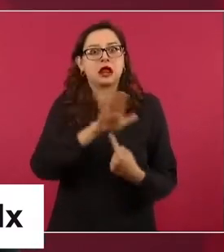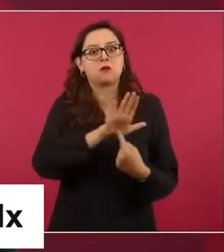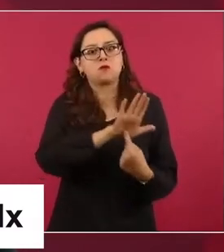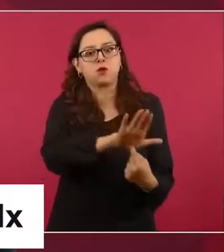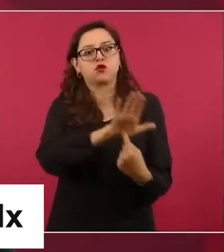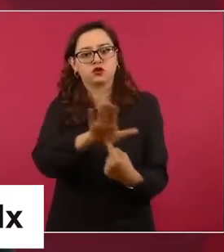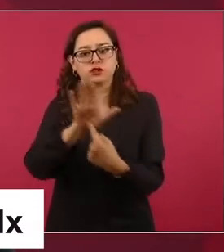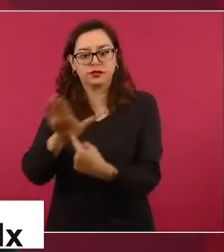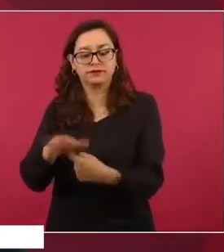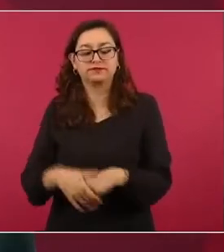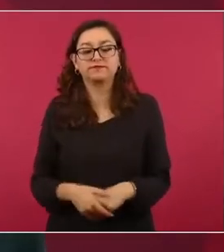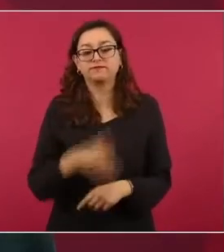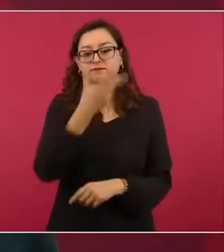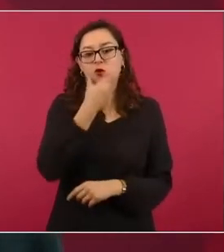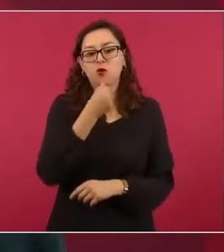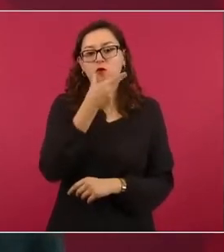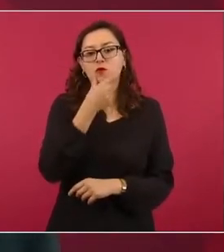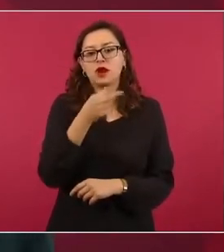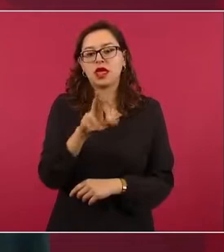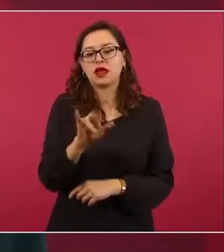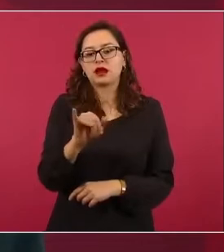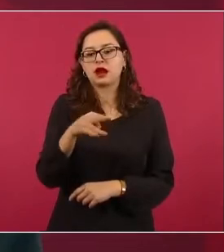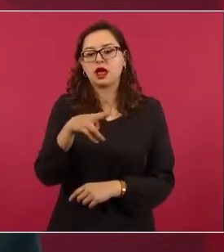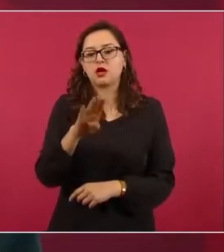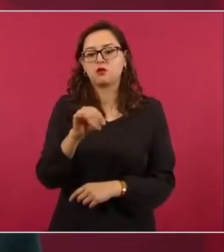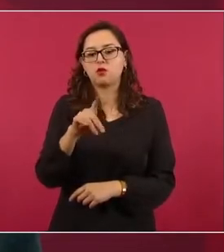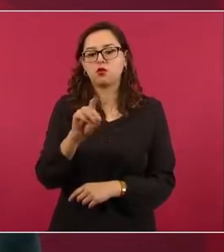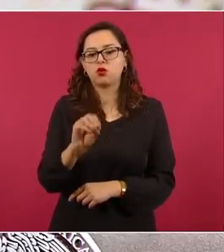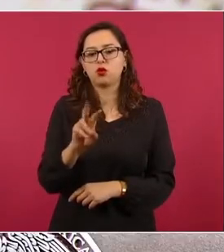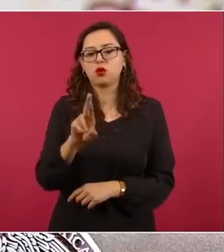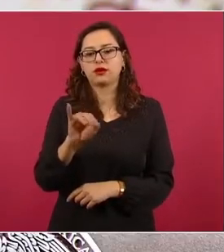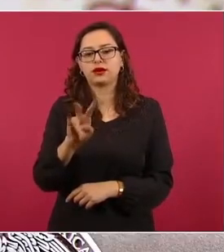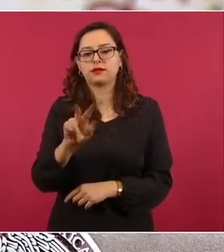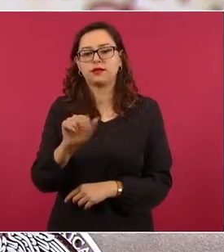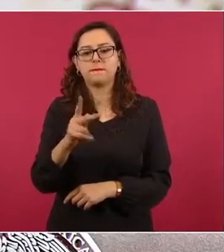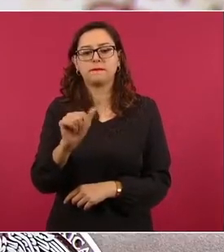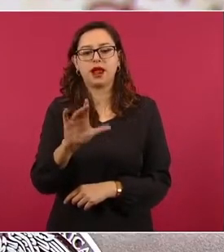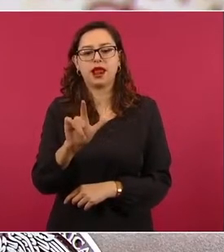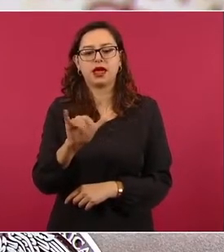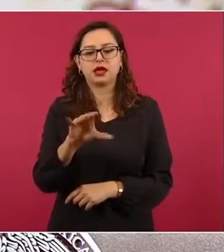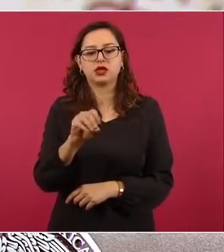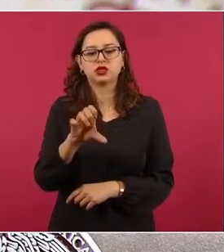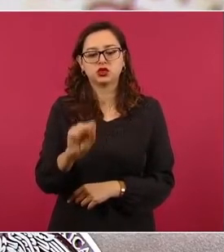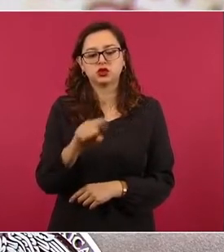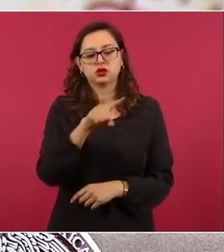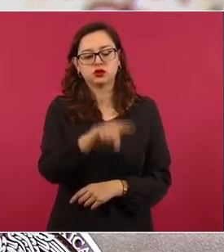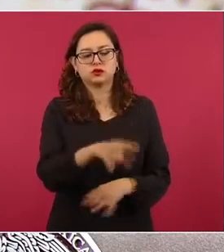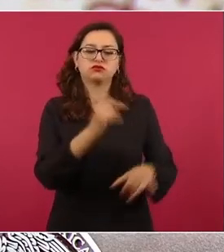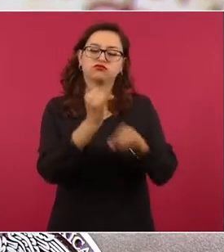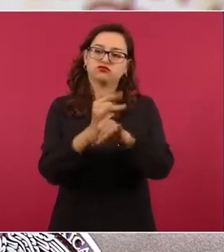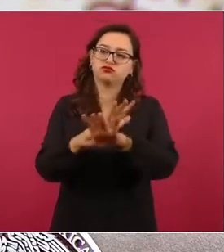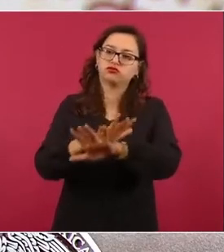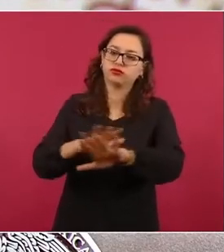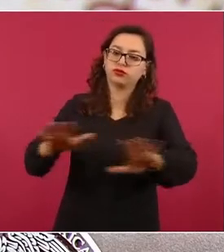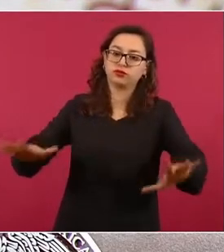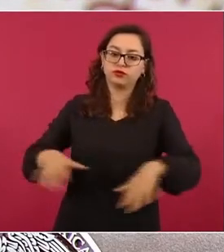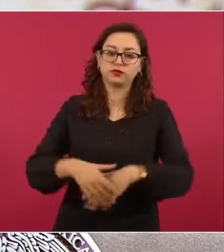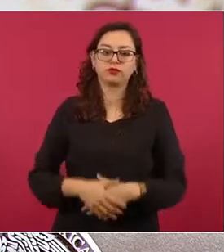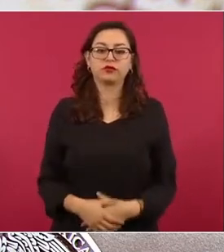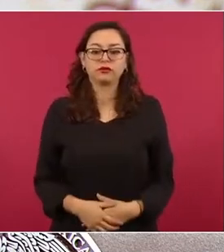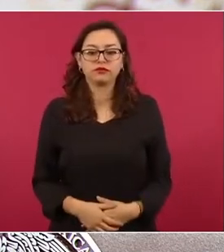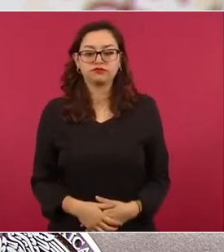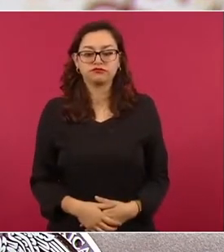Palacio publicó el 30 de agosto de 2022 un artículo titulado Quieren